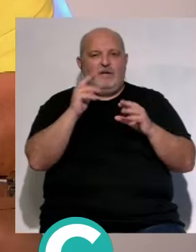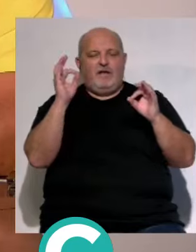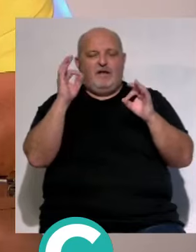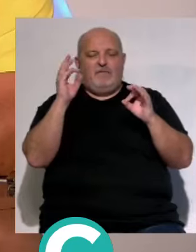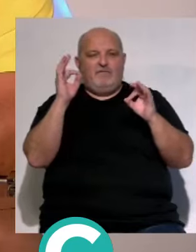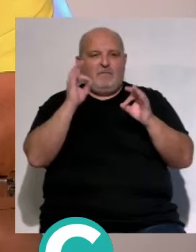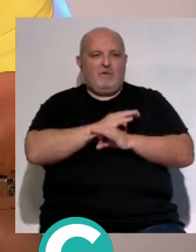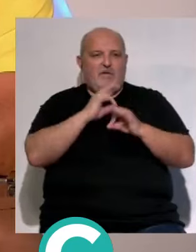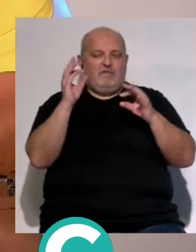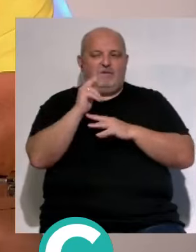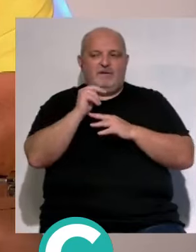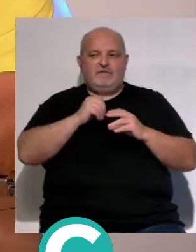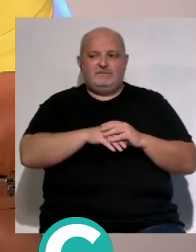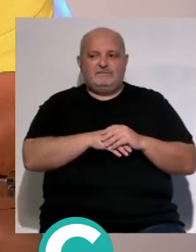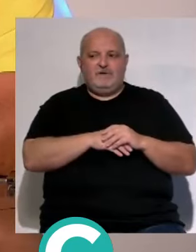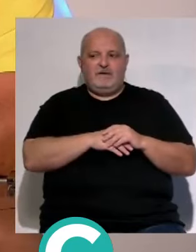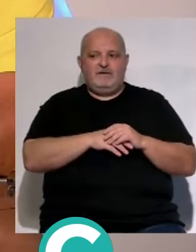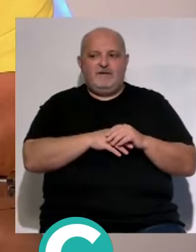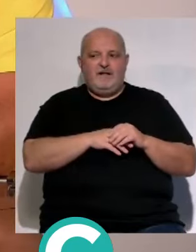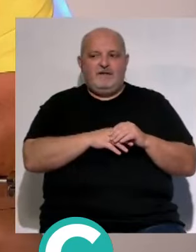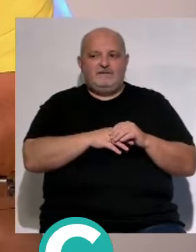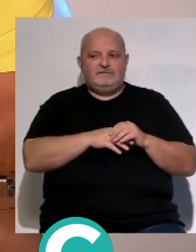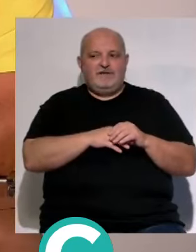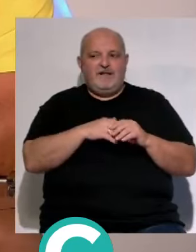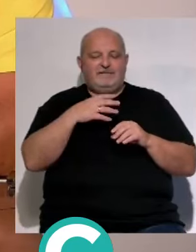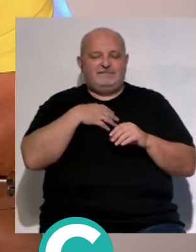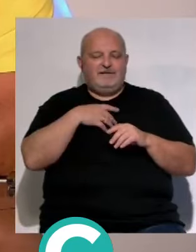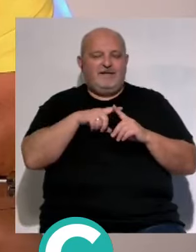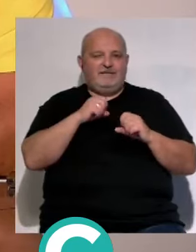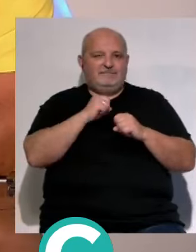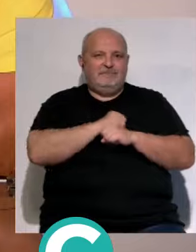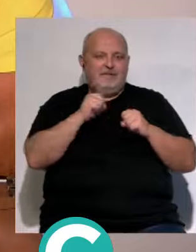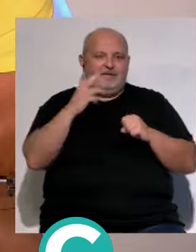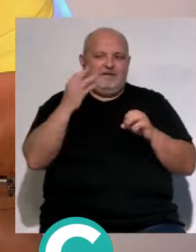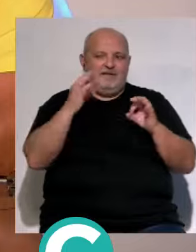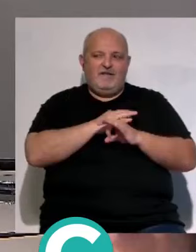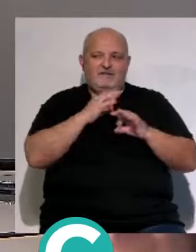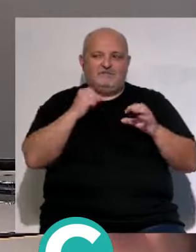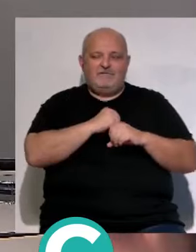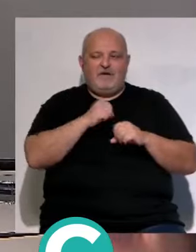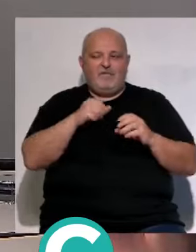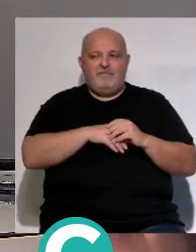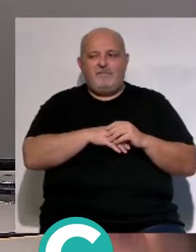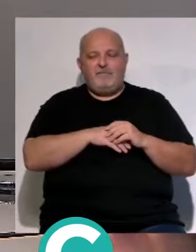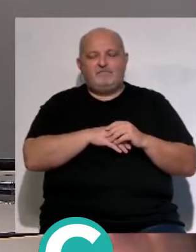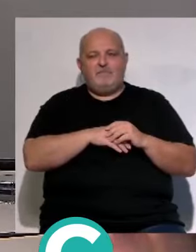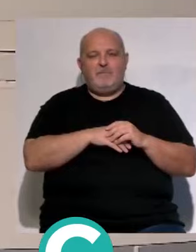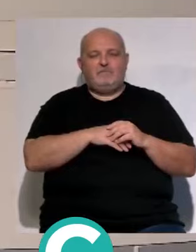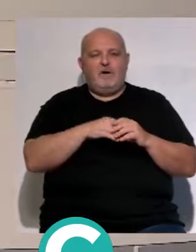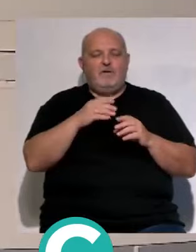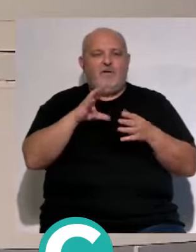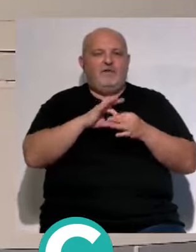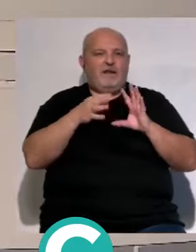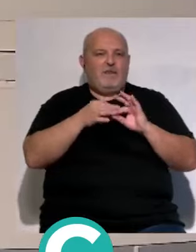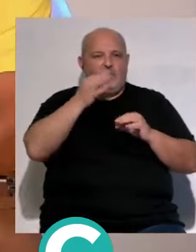Champions el sábado yo no voy yo no va no voy no voy ver ese partido la otra mañana bueno nos puede coger la feria de Puerto Real